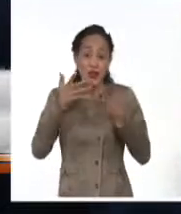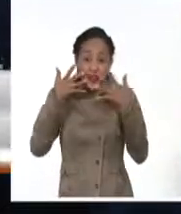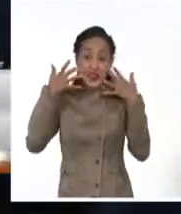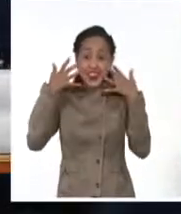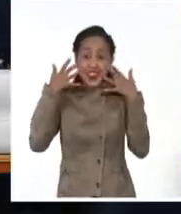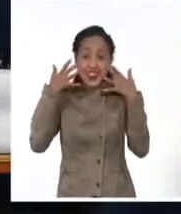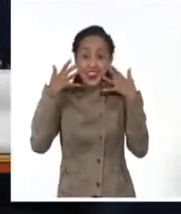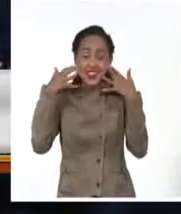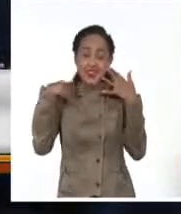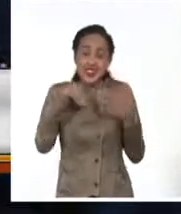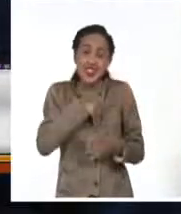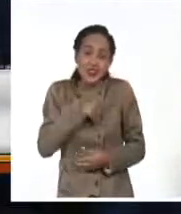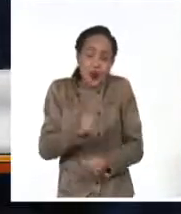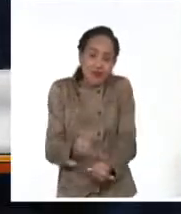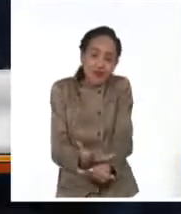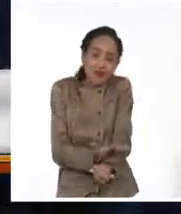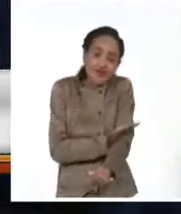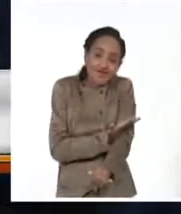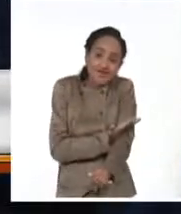sentimiento, ¿eh?